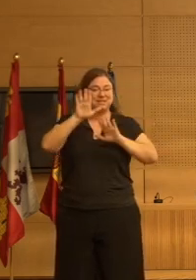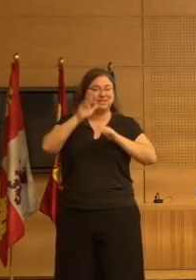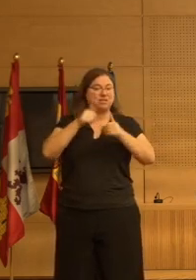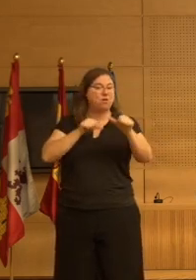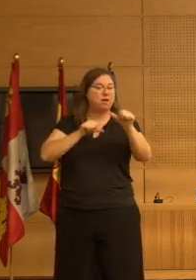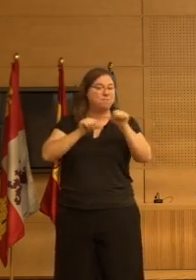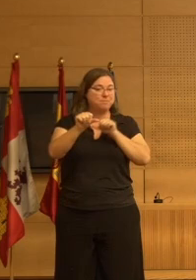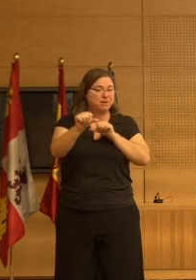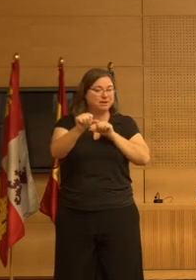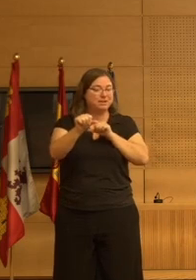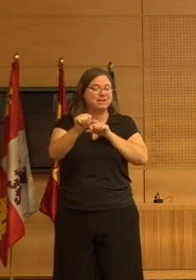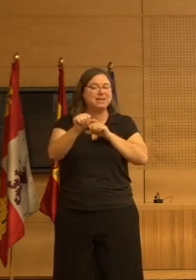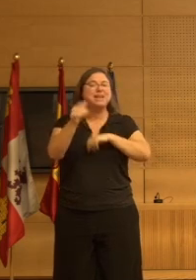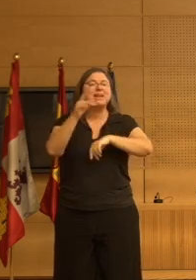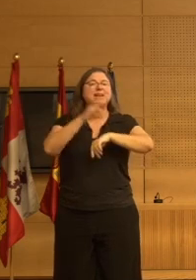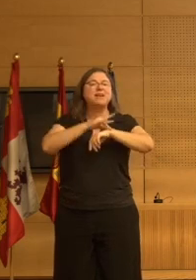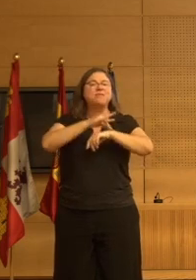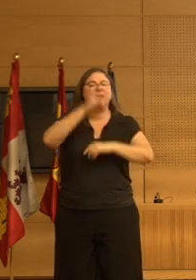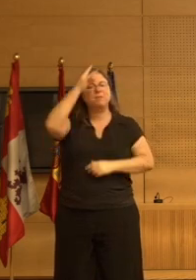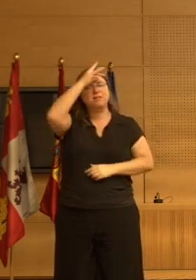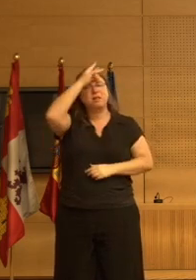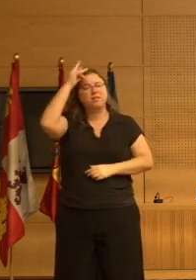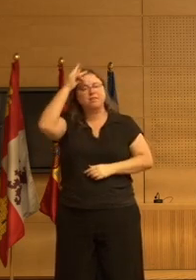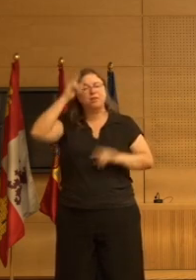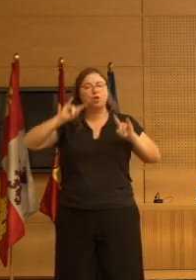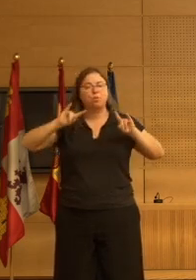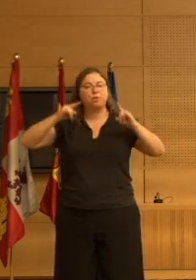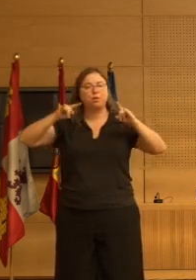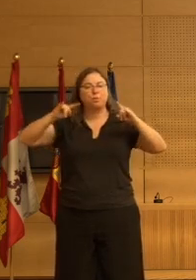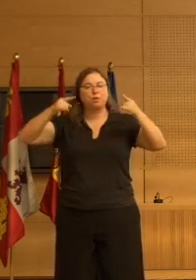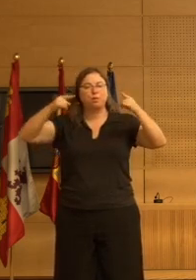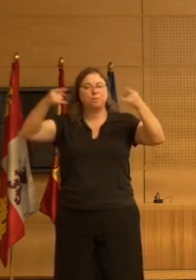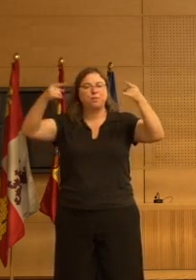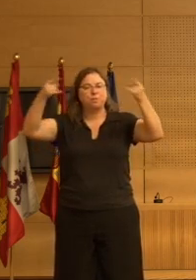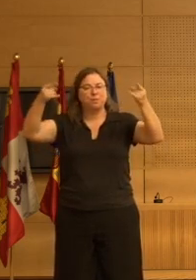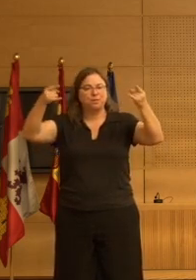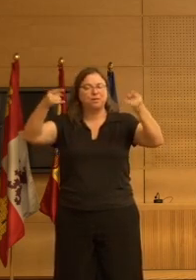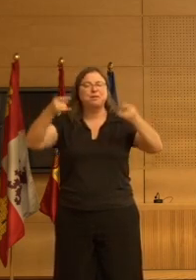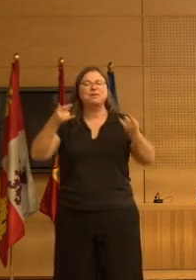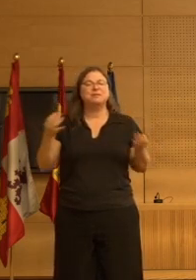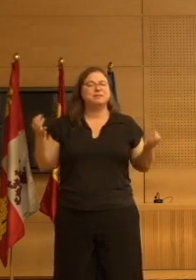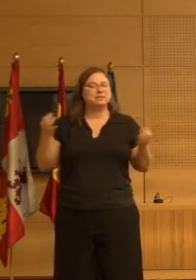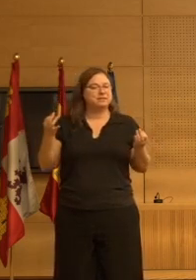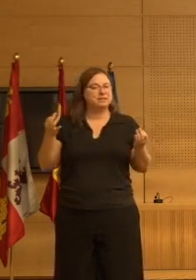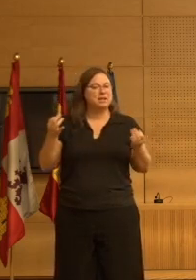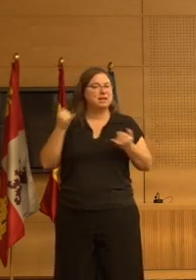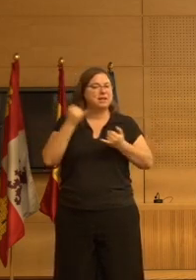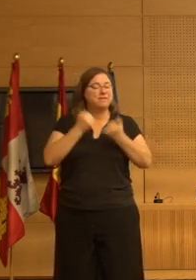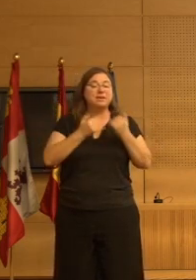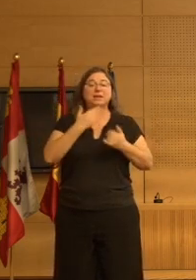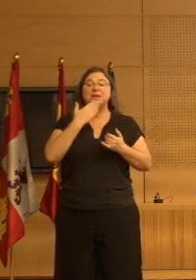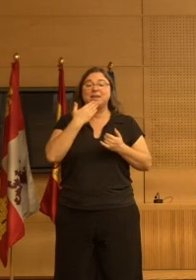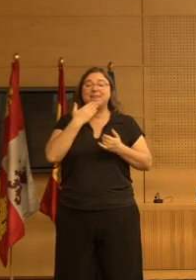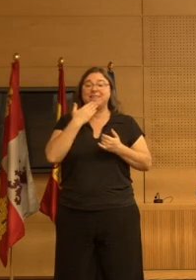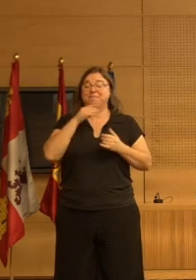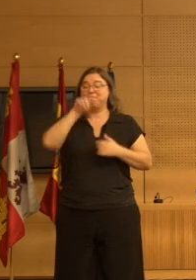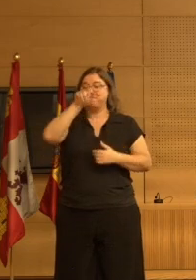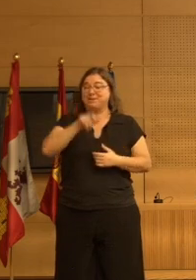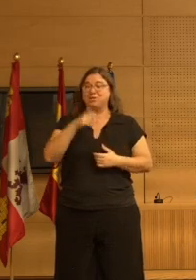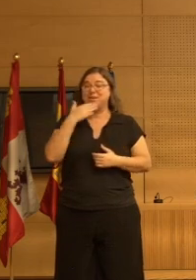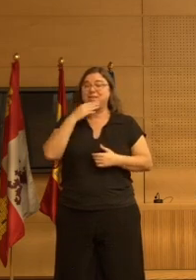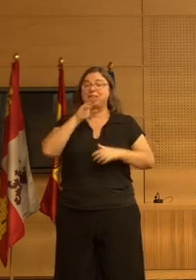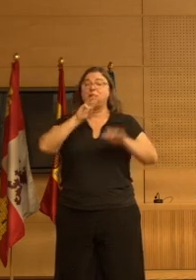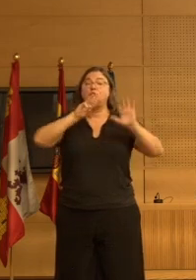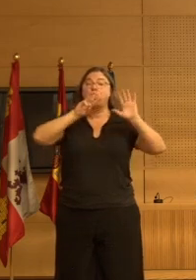prevalencia de demencia se va duplicando, se van acumulando los casos, de modo que los mayores de 85,